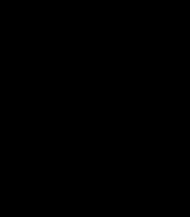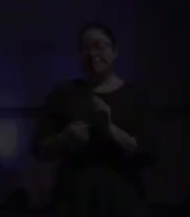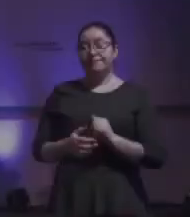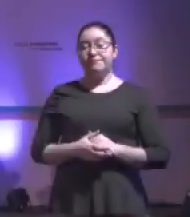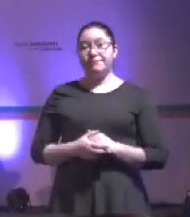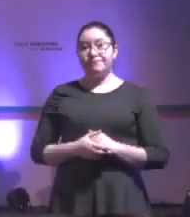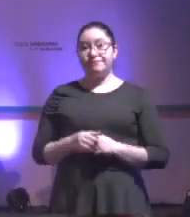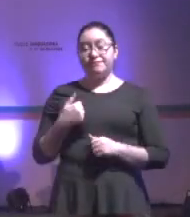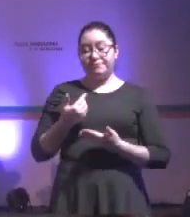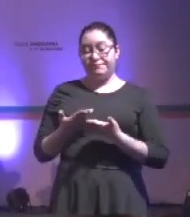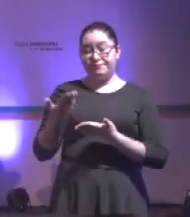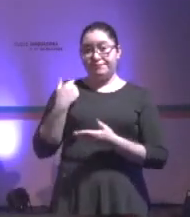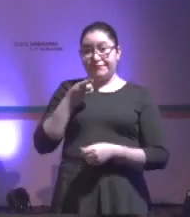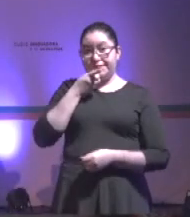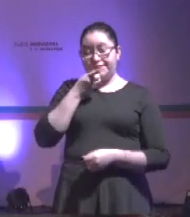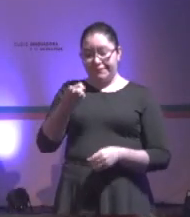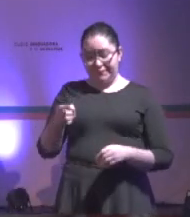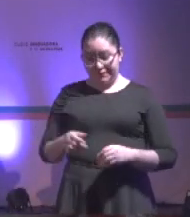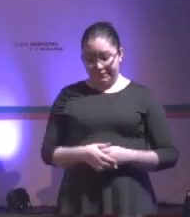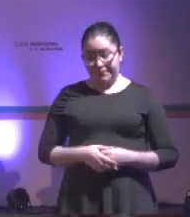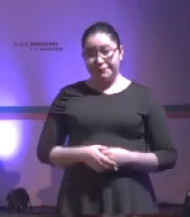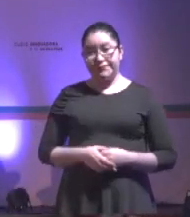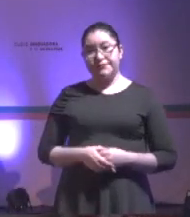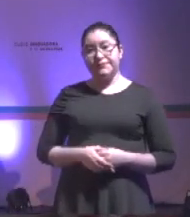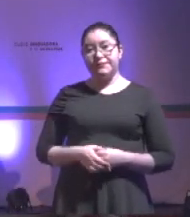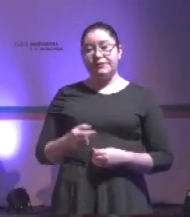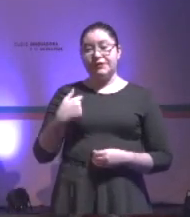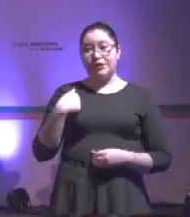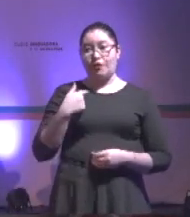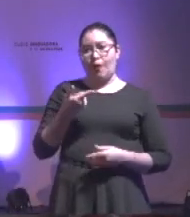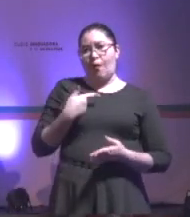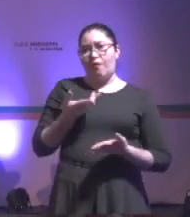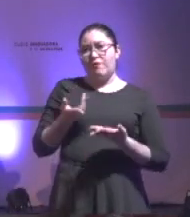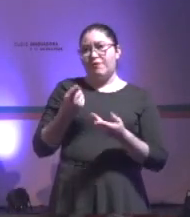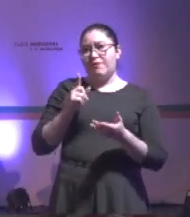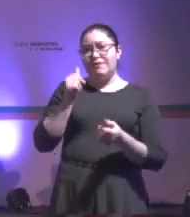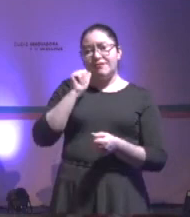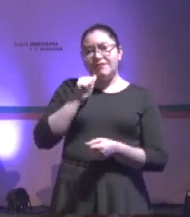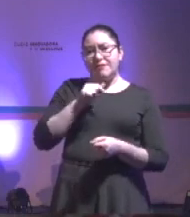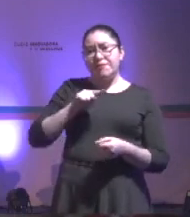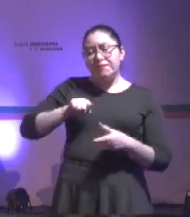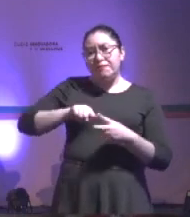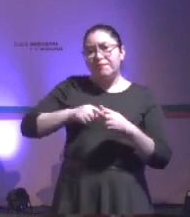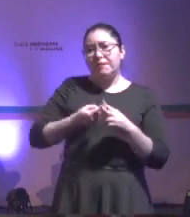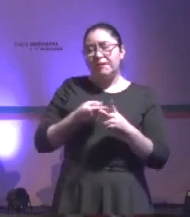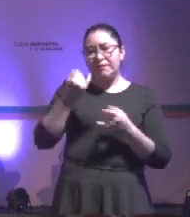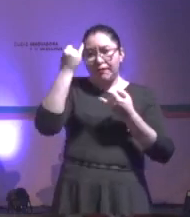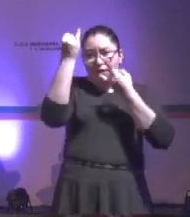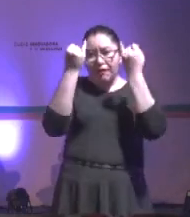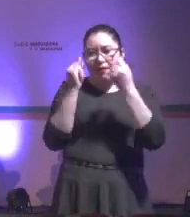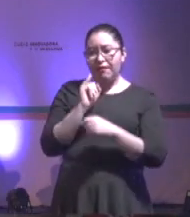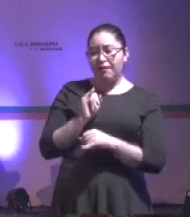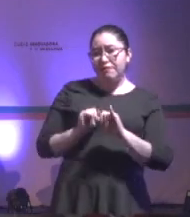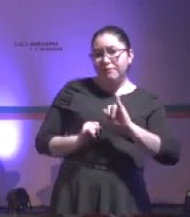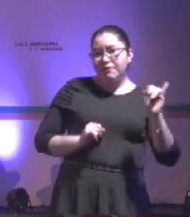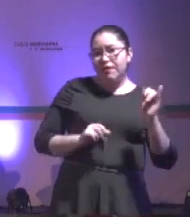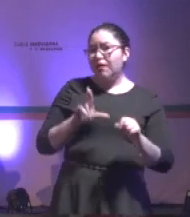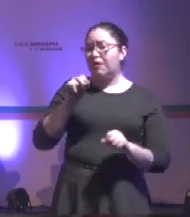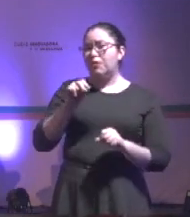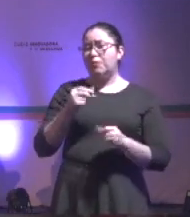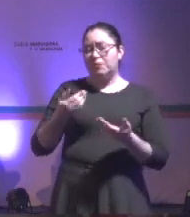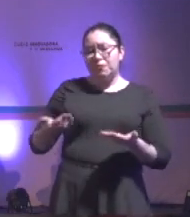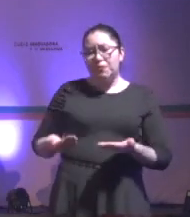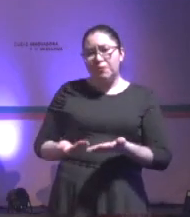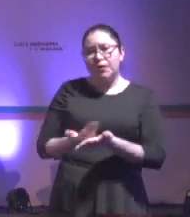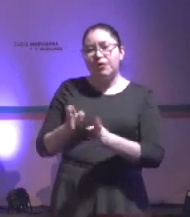Yo se los decía, yo no vengo naturalmente de las izquierdas, yo no nací quizás en una familia que me inculcara como